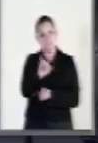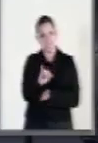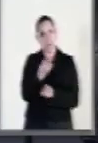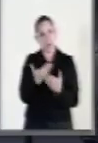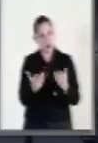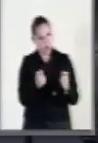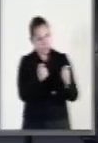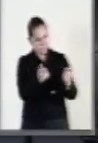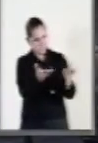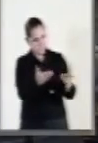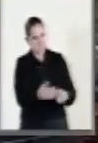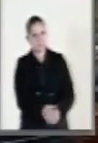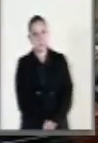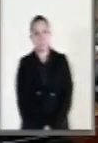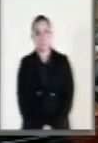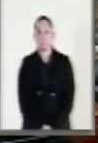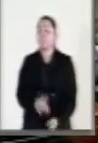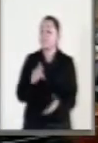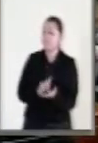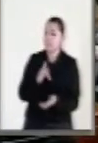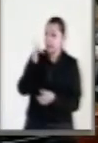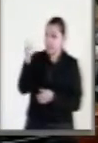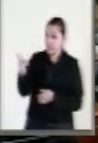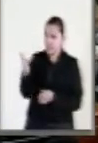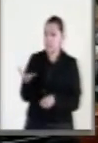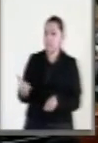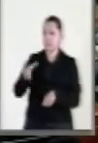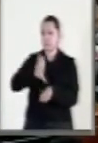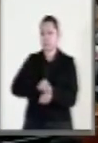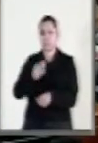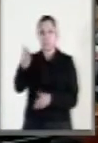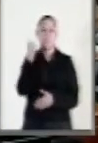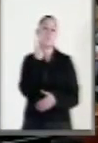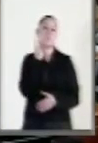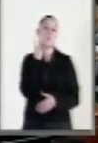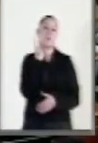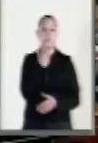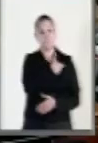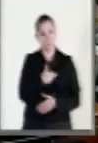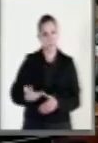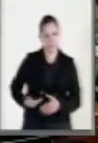Usted a la palabra, senadora. Gracias, con su venia, diputada presidenta.